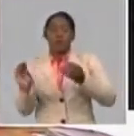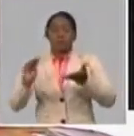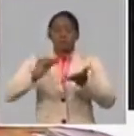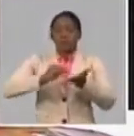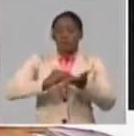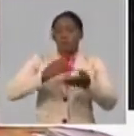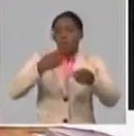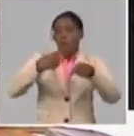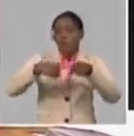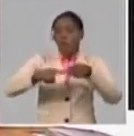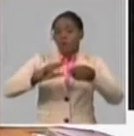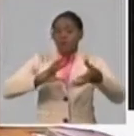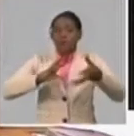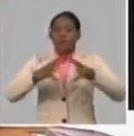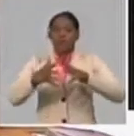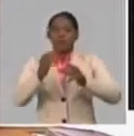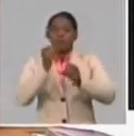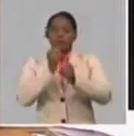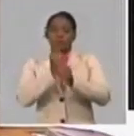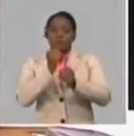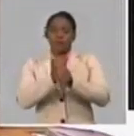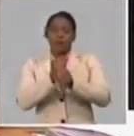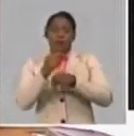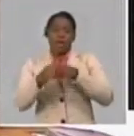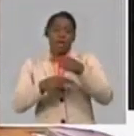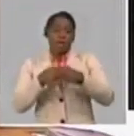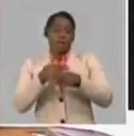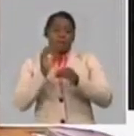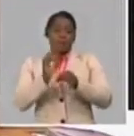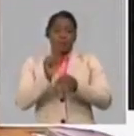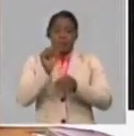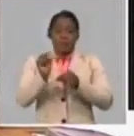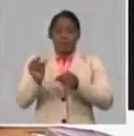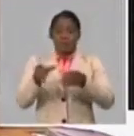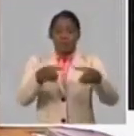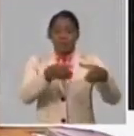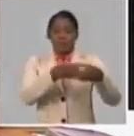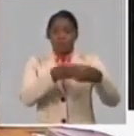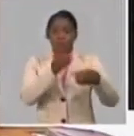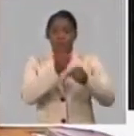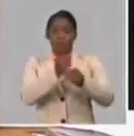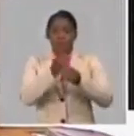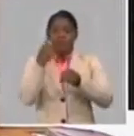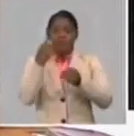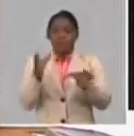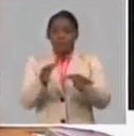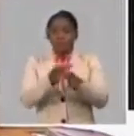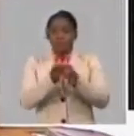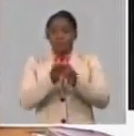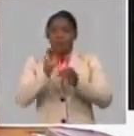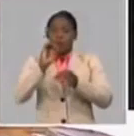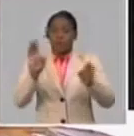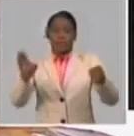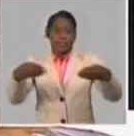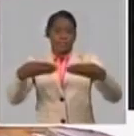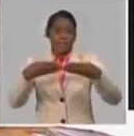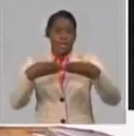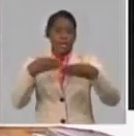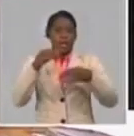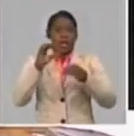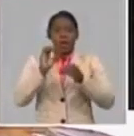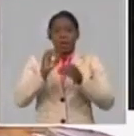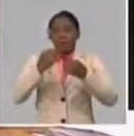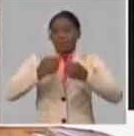opción que se aplique en aquellos colectivos de trabajadores que han disminuido o paralizado totalmente sus